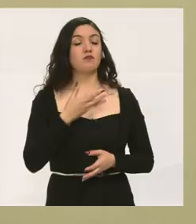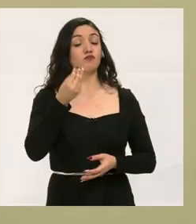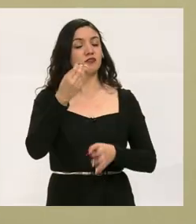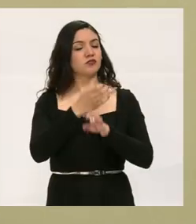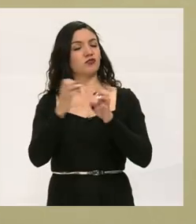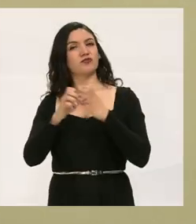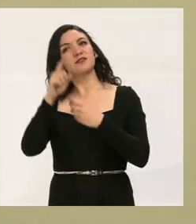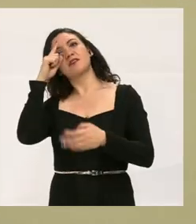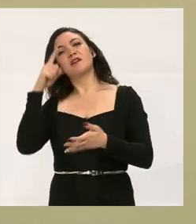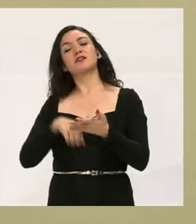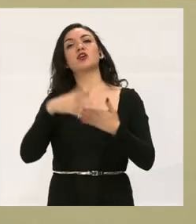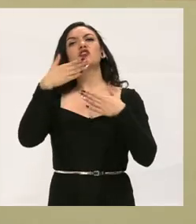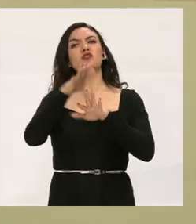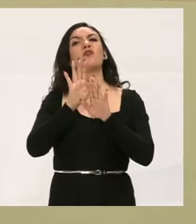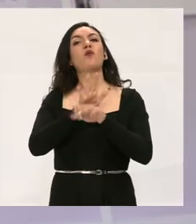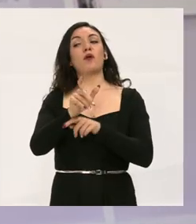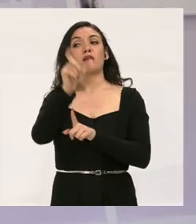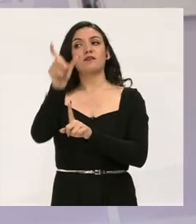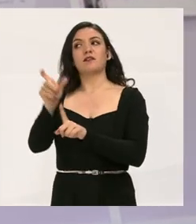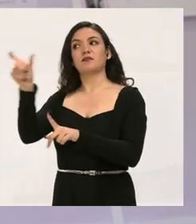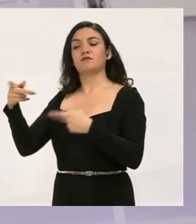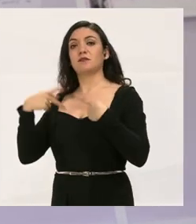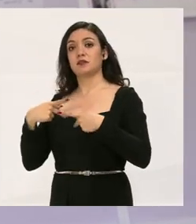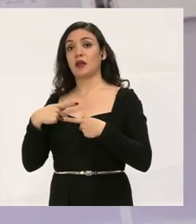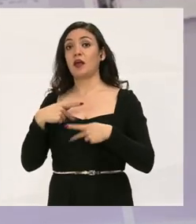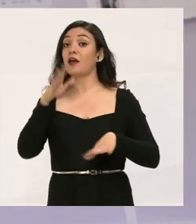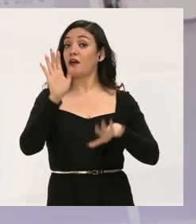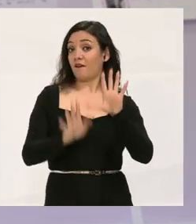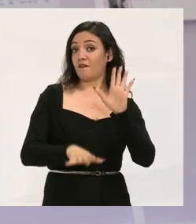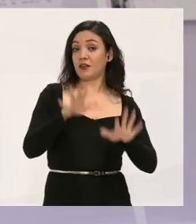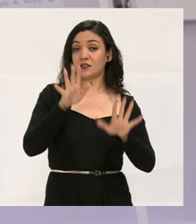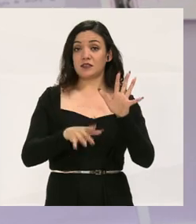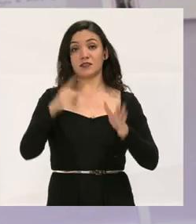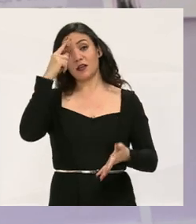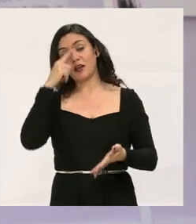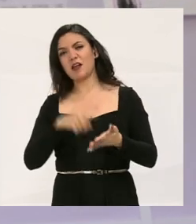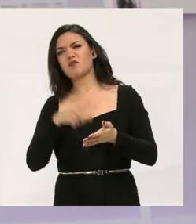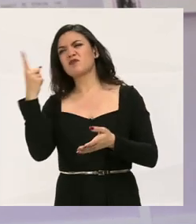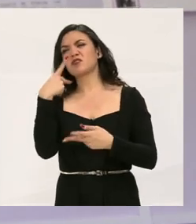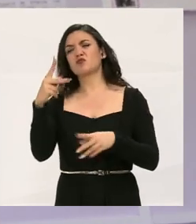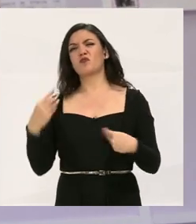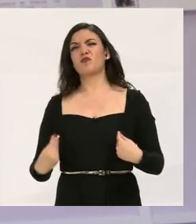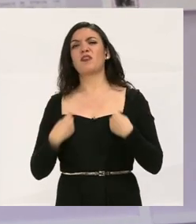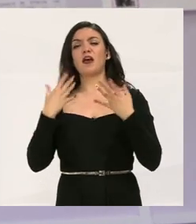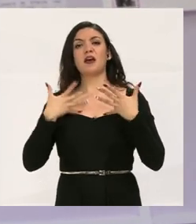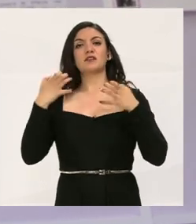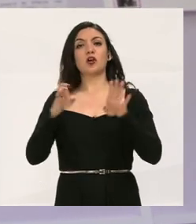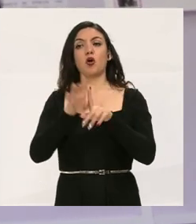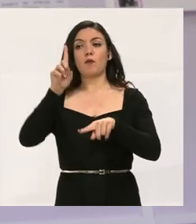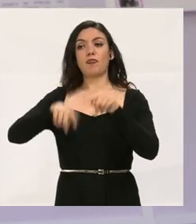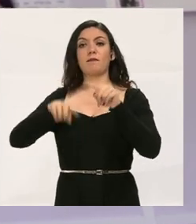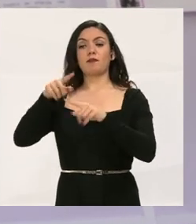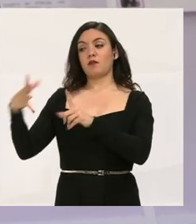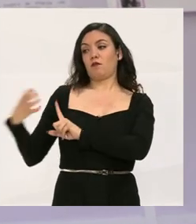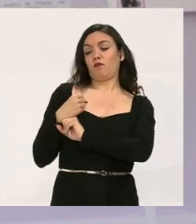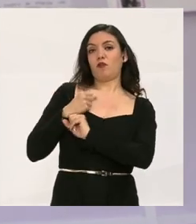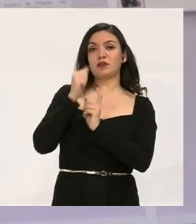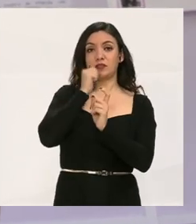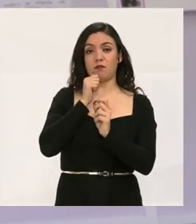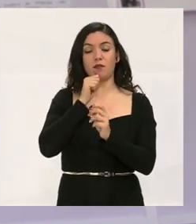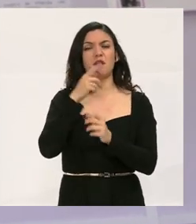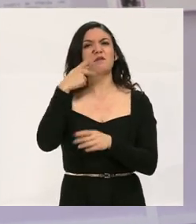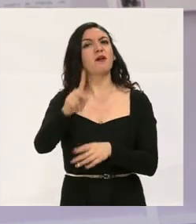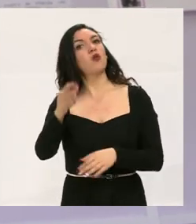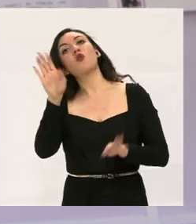Existen varias creencias equivocadas respecto a ellos. A veces pensamos que su vida está para que sean dependientes